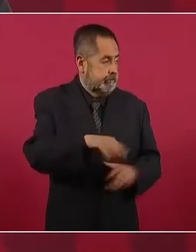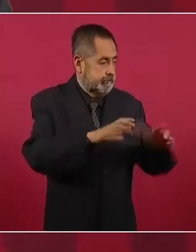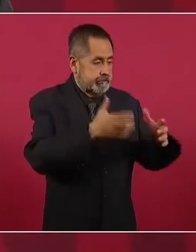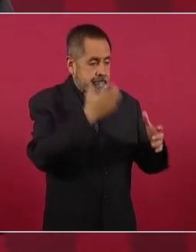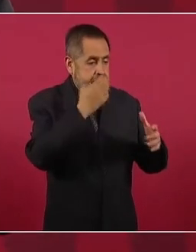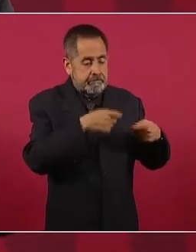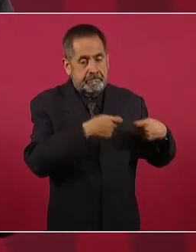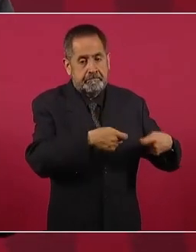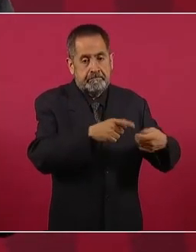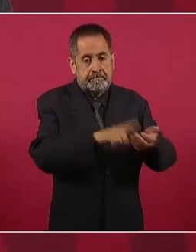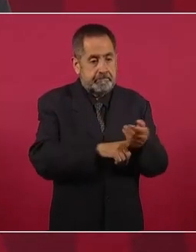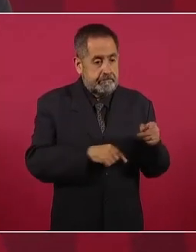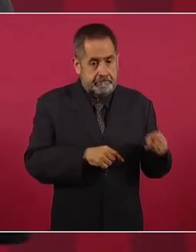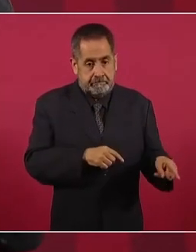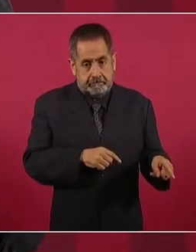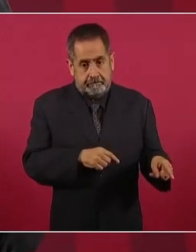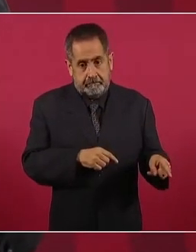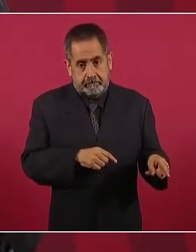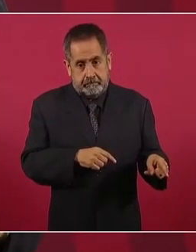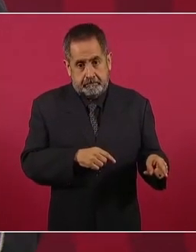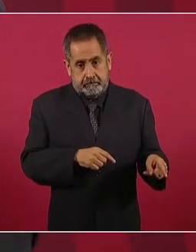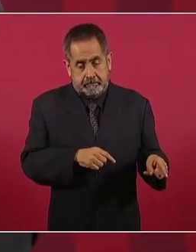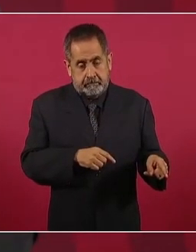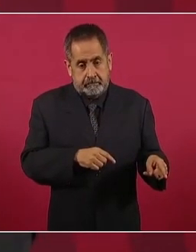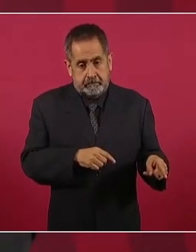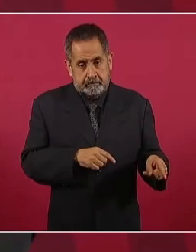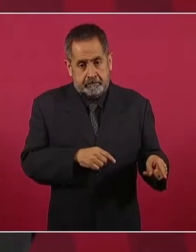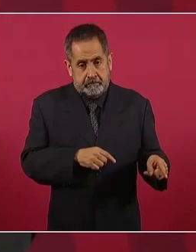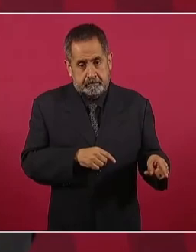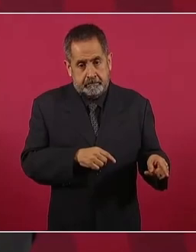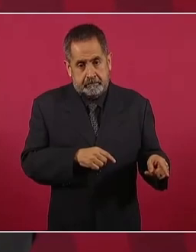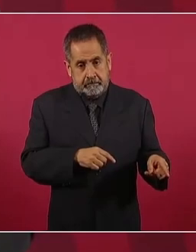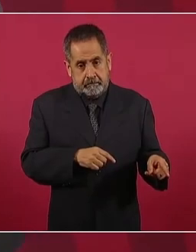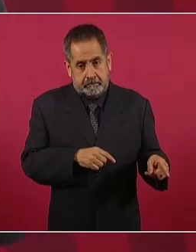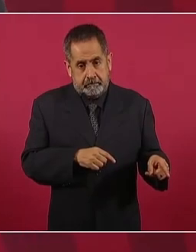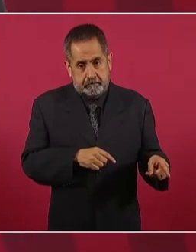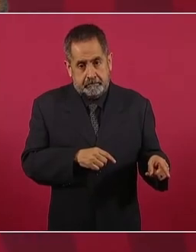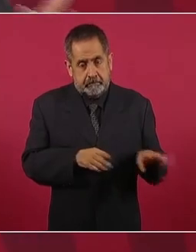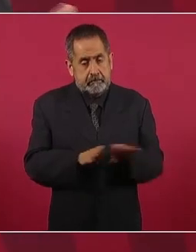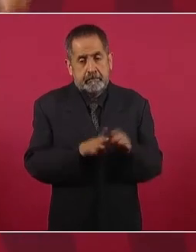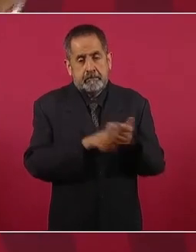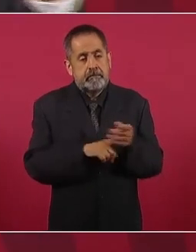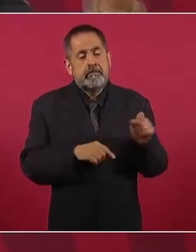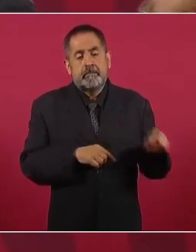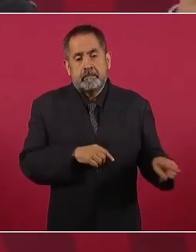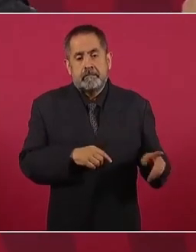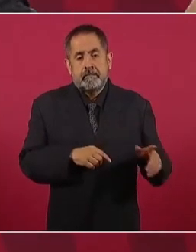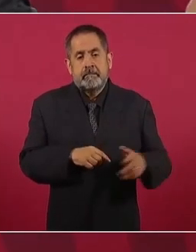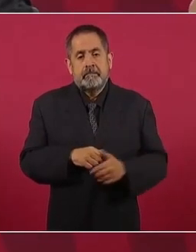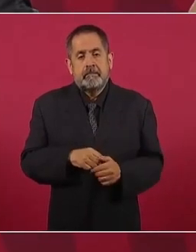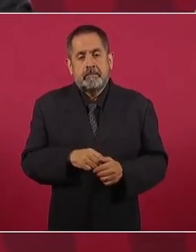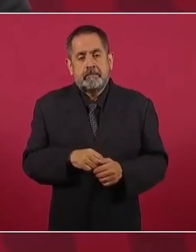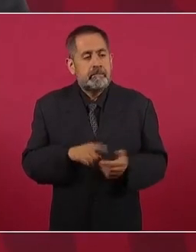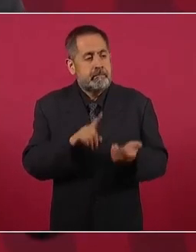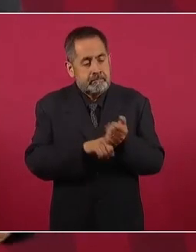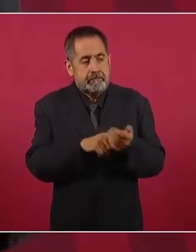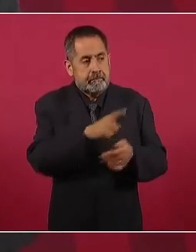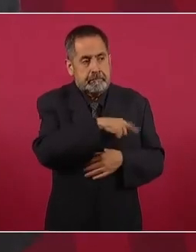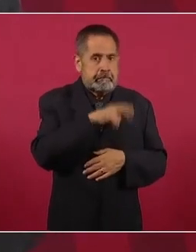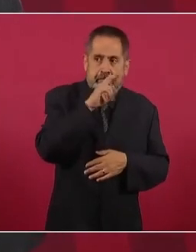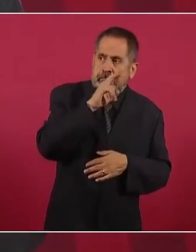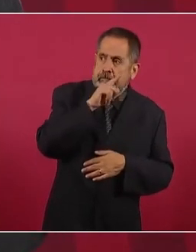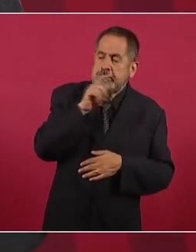están preocupados